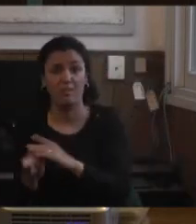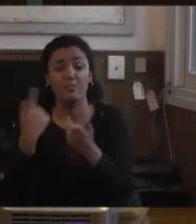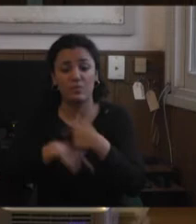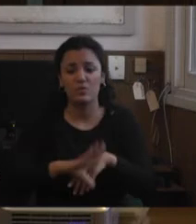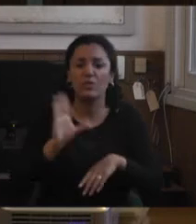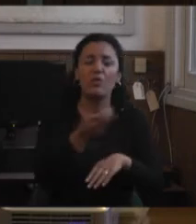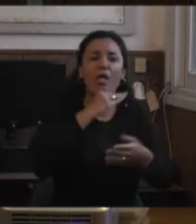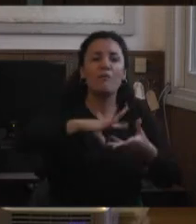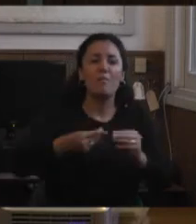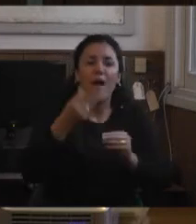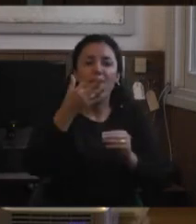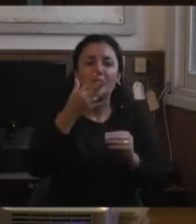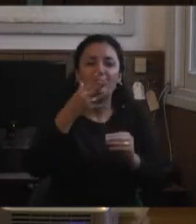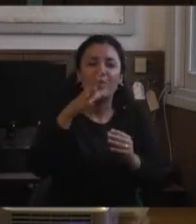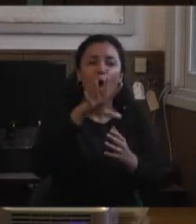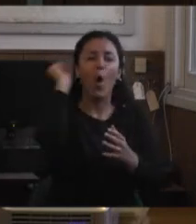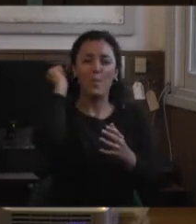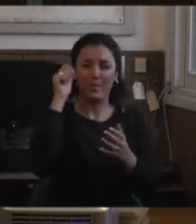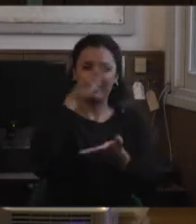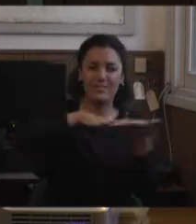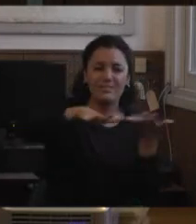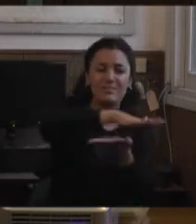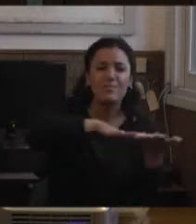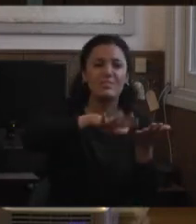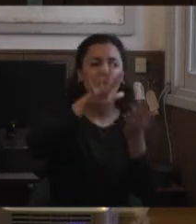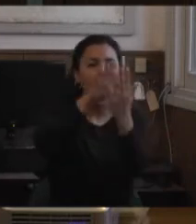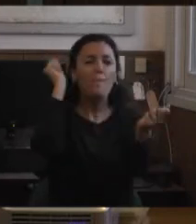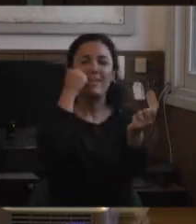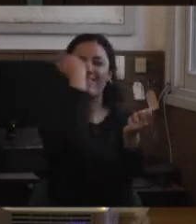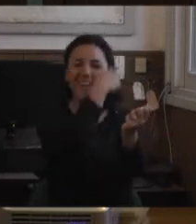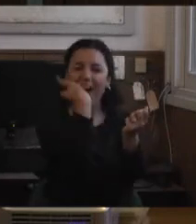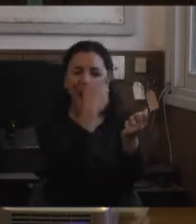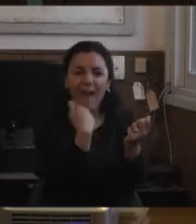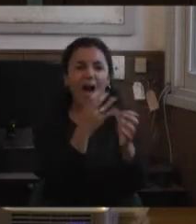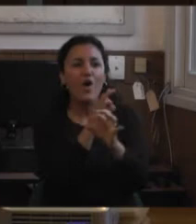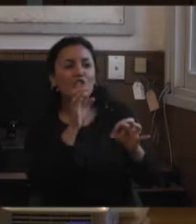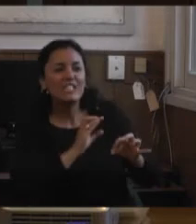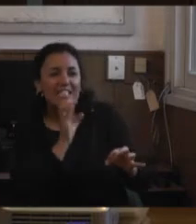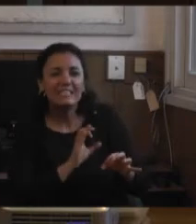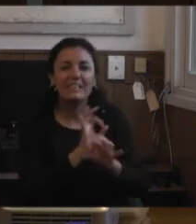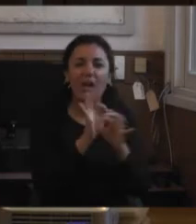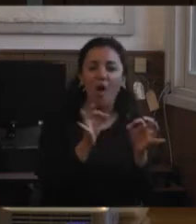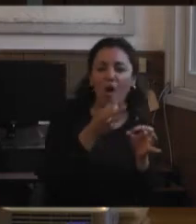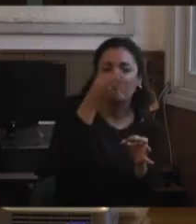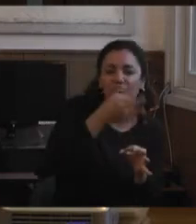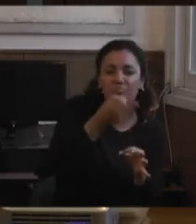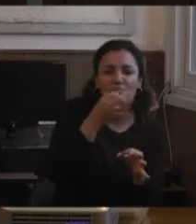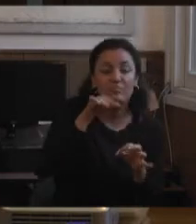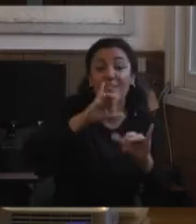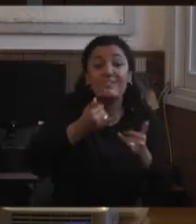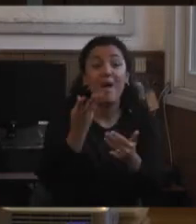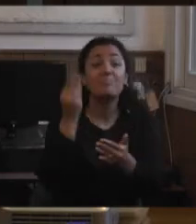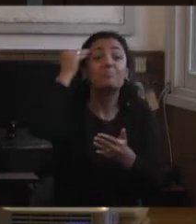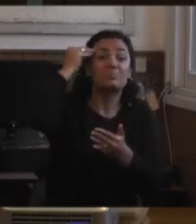percepciones sutiles que nosotros hagamos de gestos, de comentarios, de chistes, transforman en el imaginario